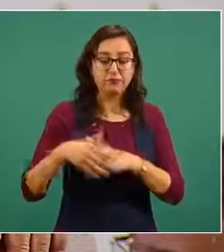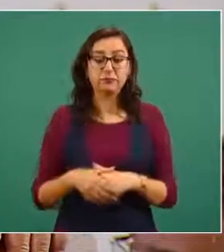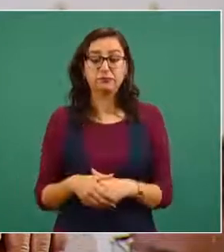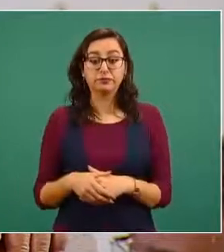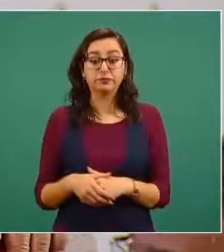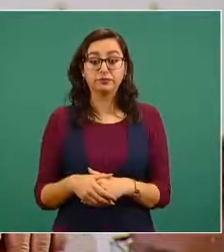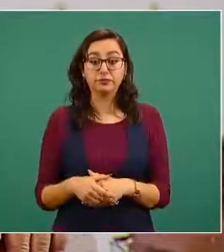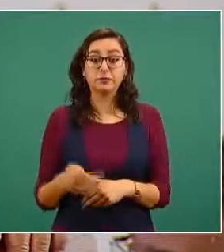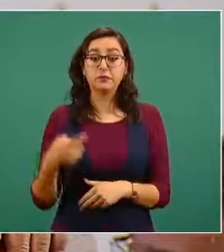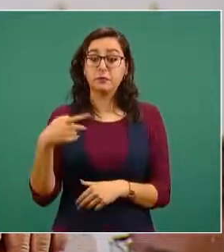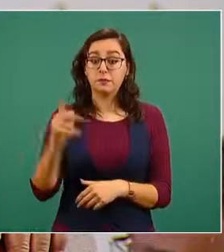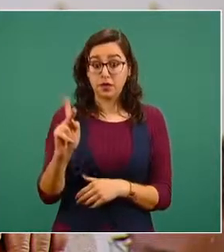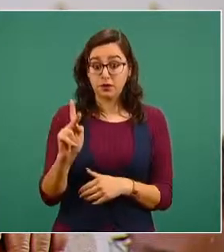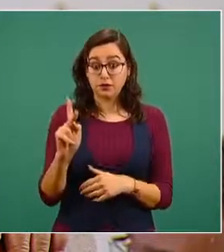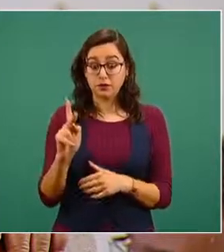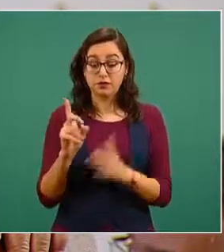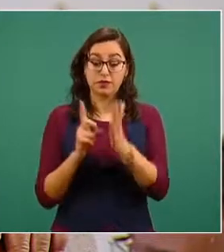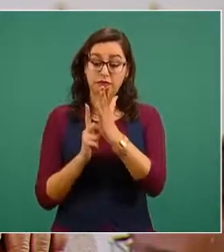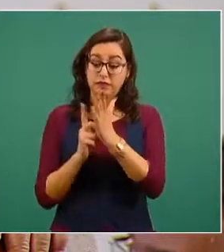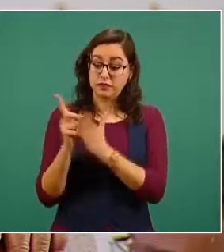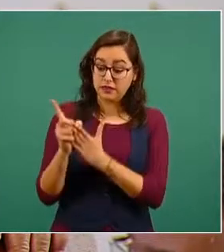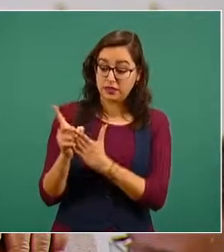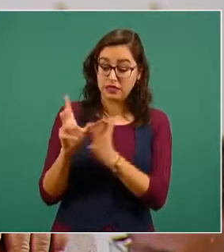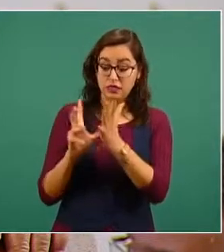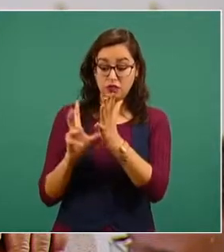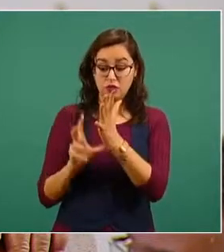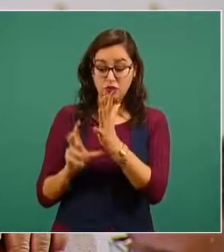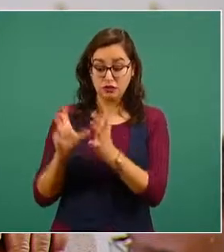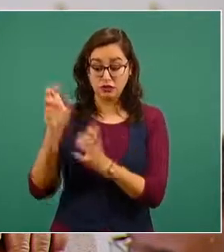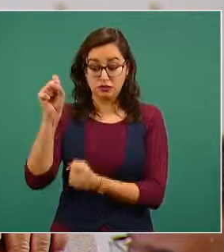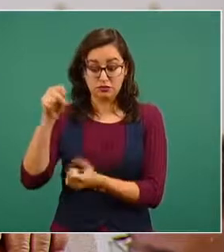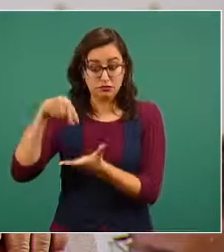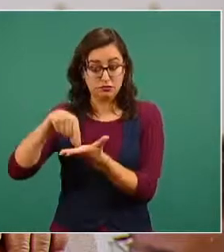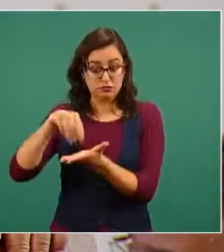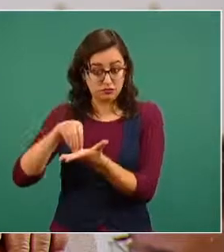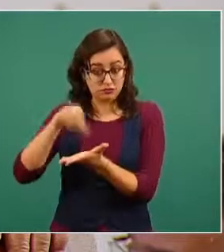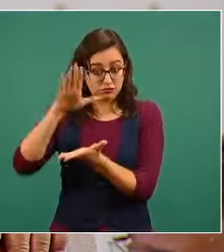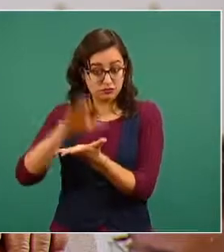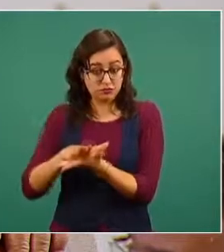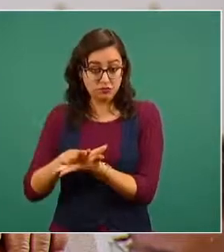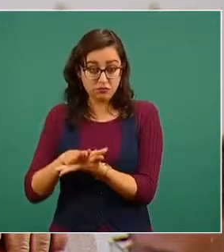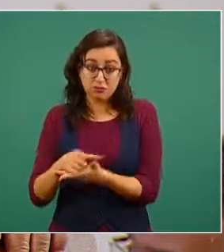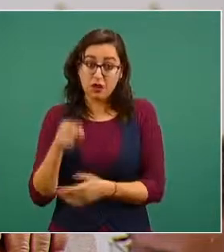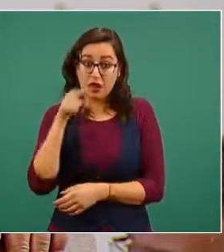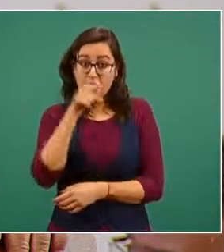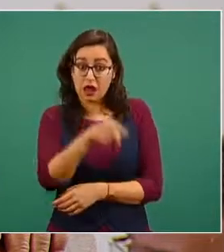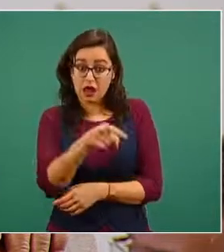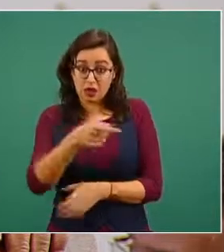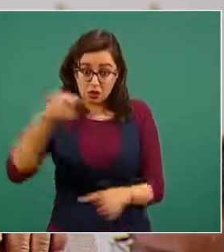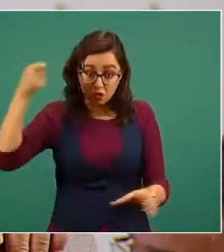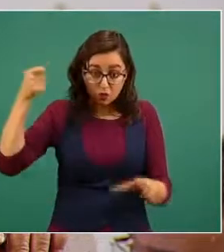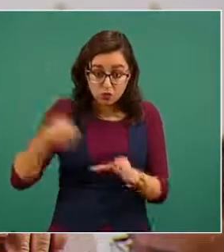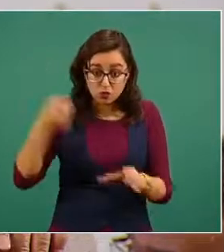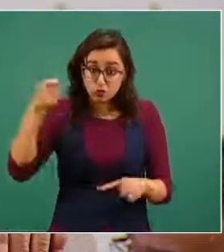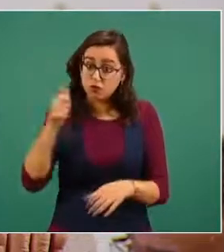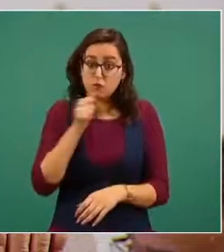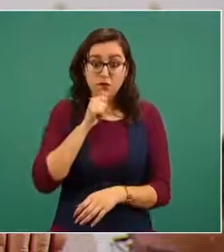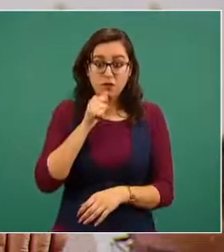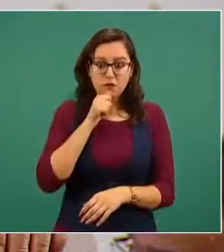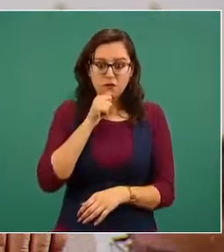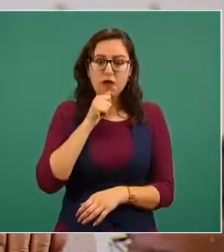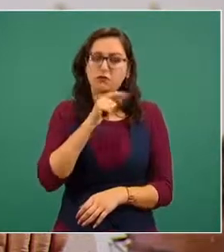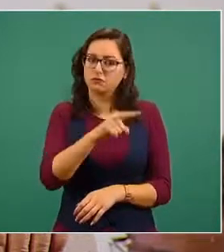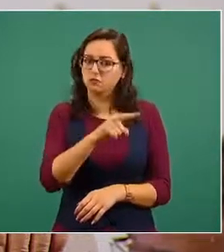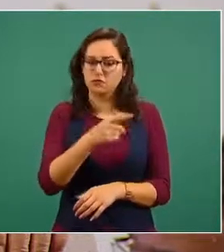constitucional a la presunción de inocencia en razón de que los cargos en su